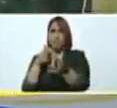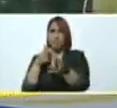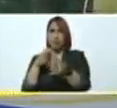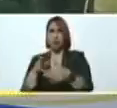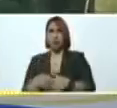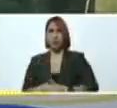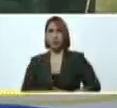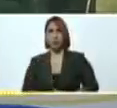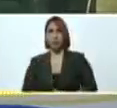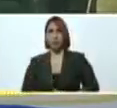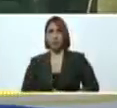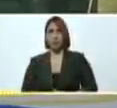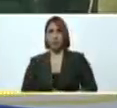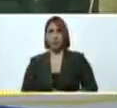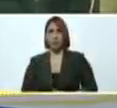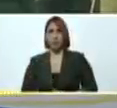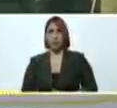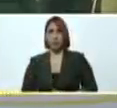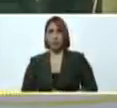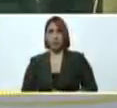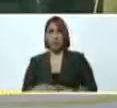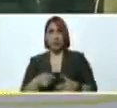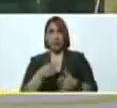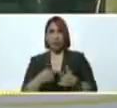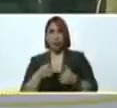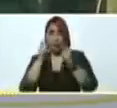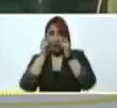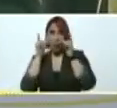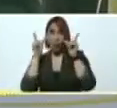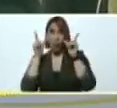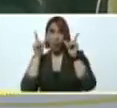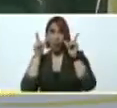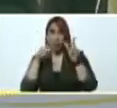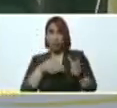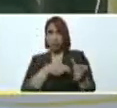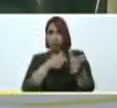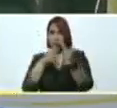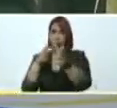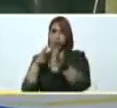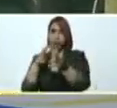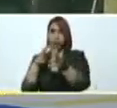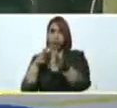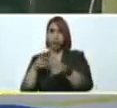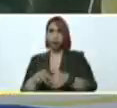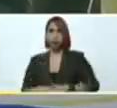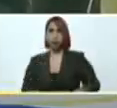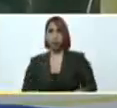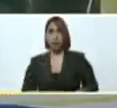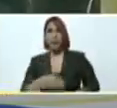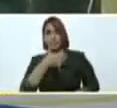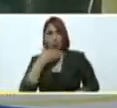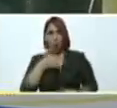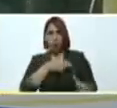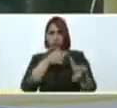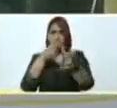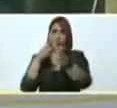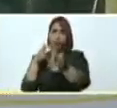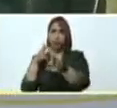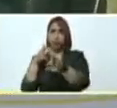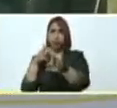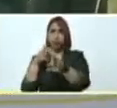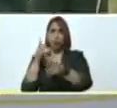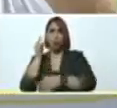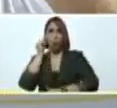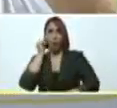momento. Y resulta que descubren que el cabo Capote, el mejor fusilero, es una